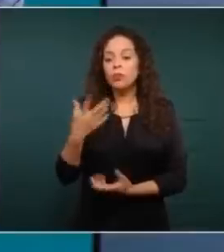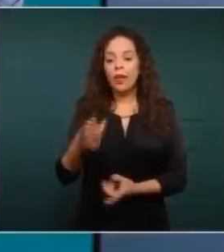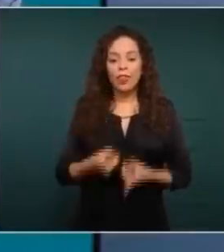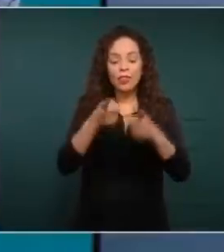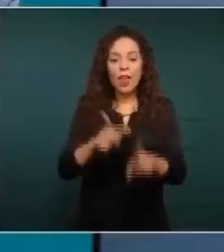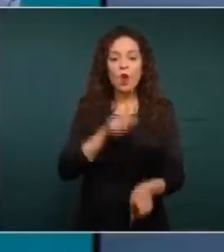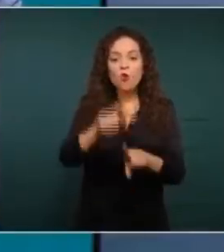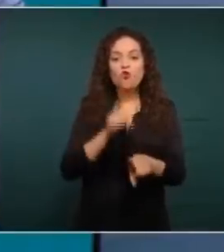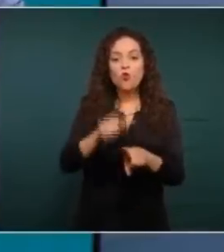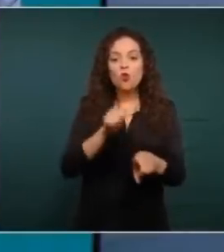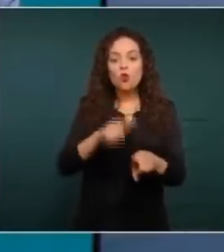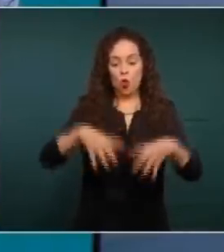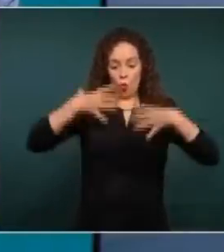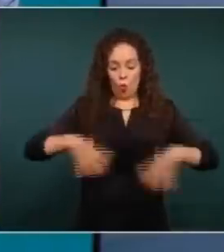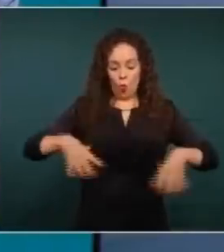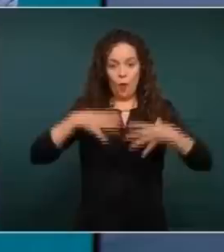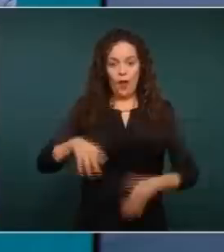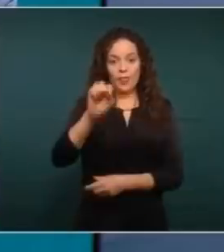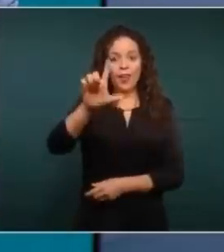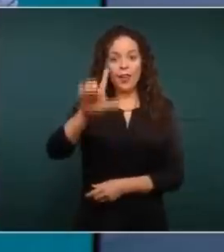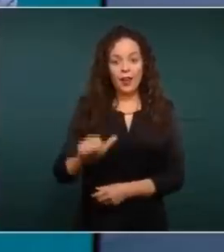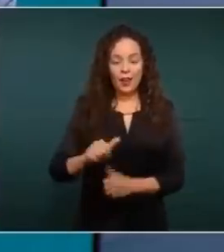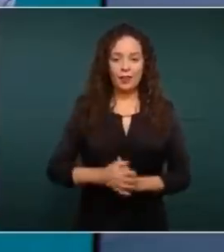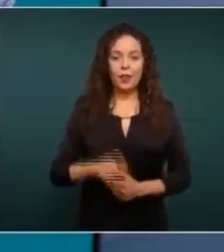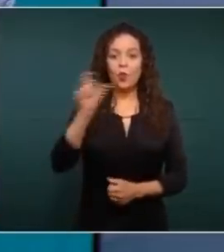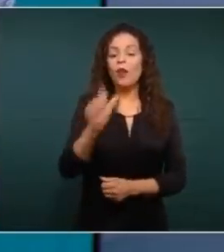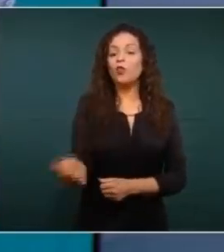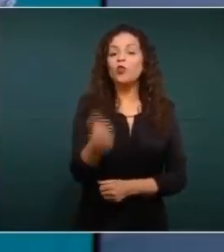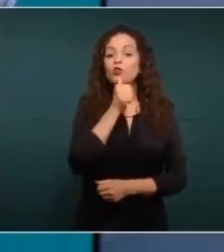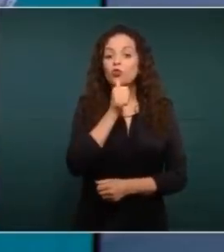antes de que se inventaran